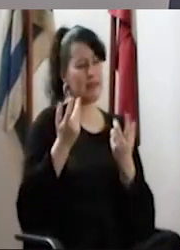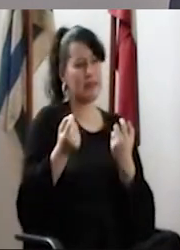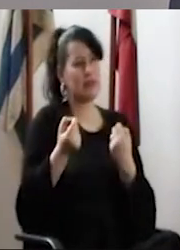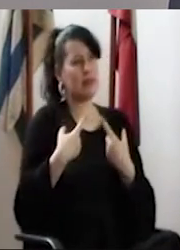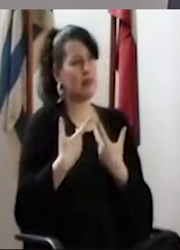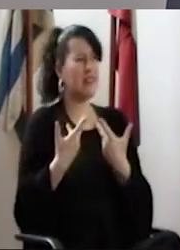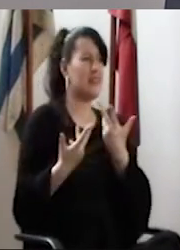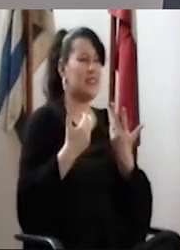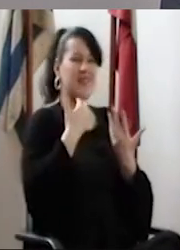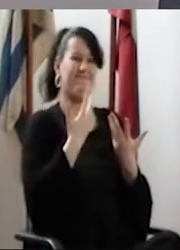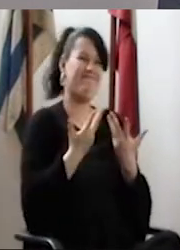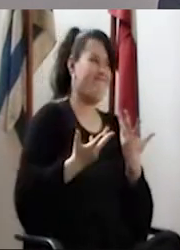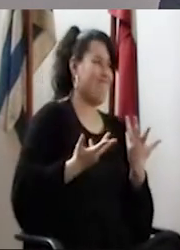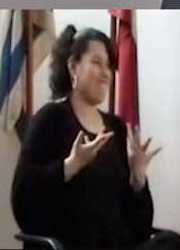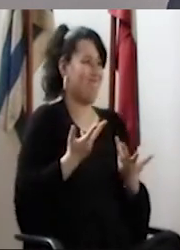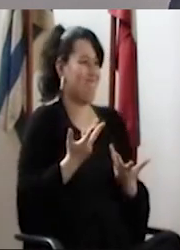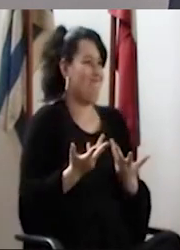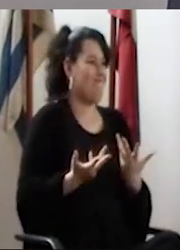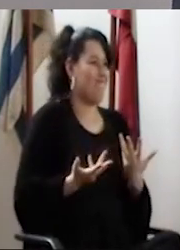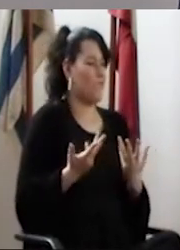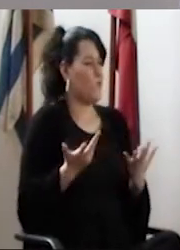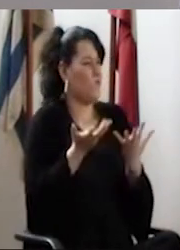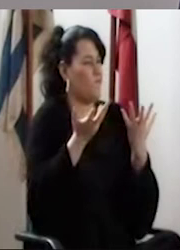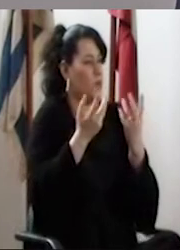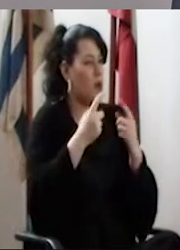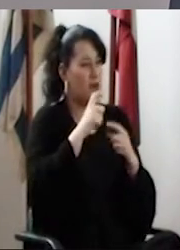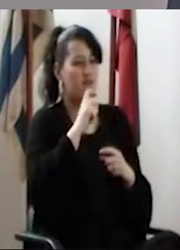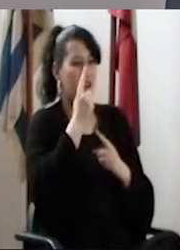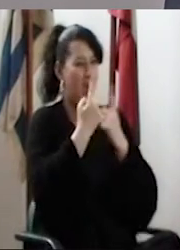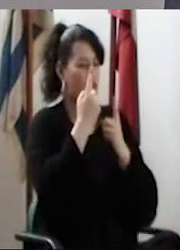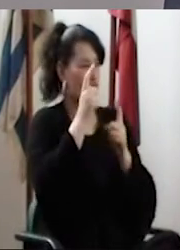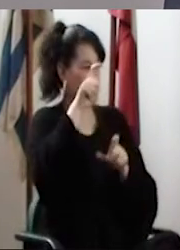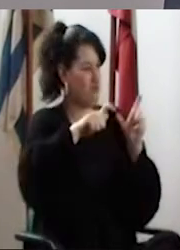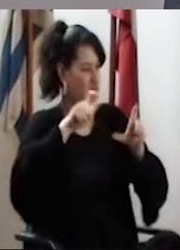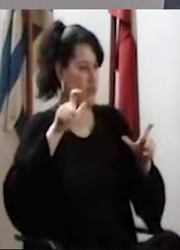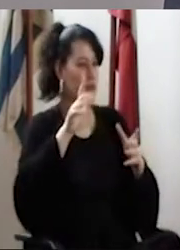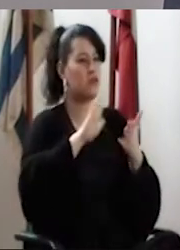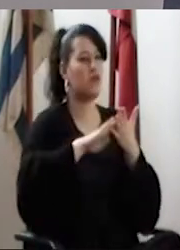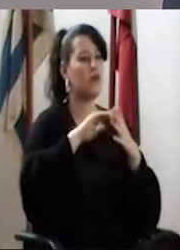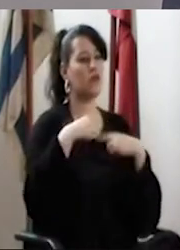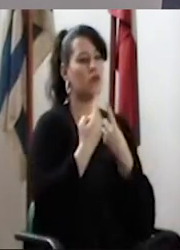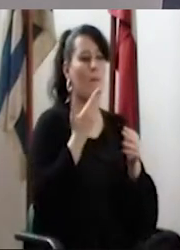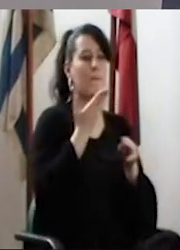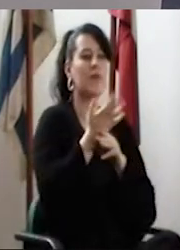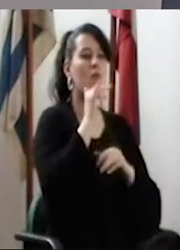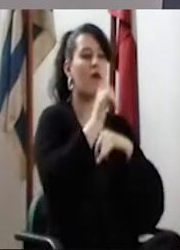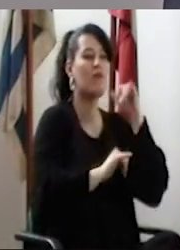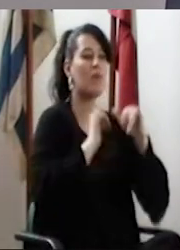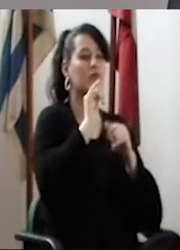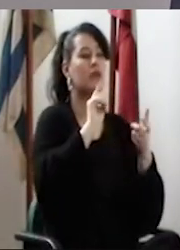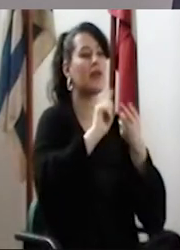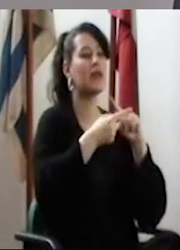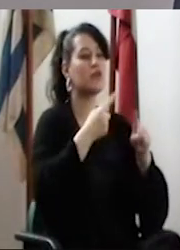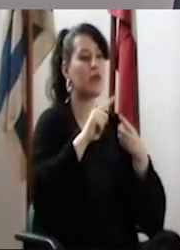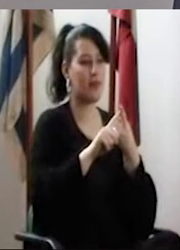momento, no sé, generó un poco de, no sé, inquietud, de efervescencia en algunos servicios, era que pedimos